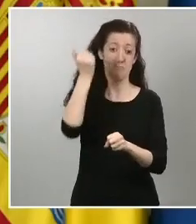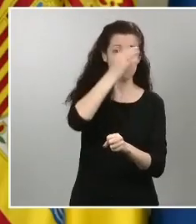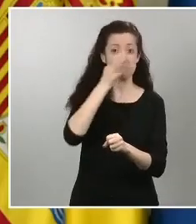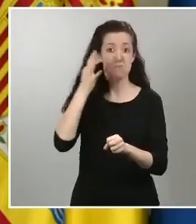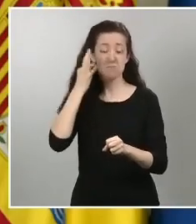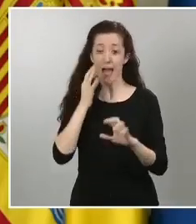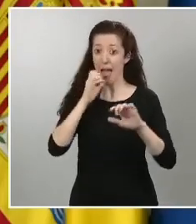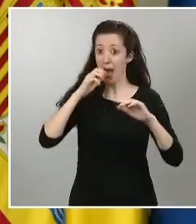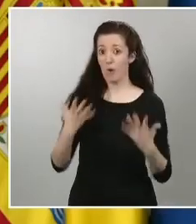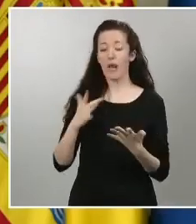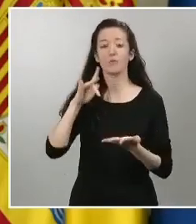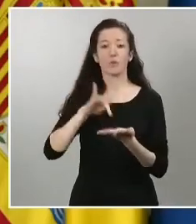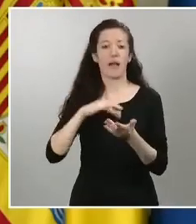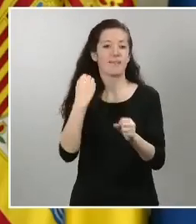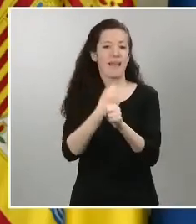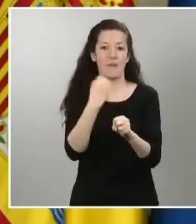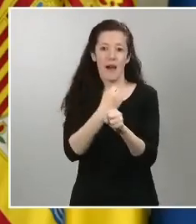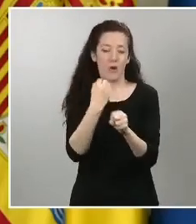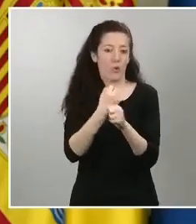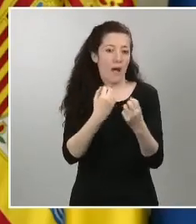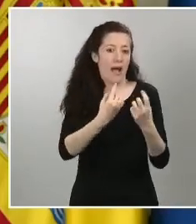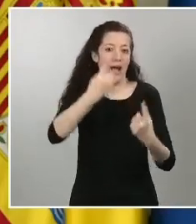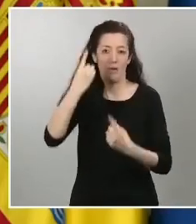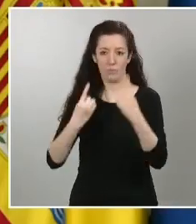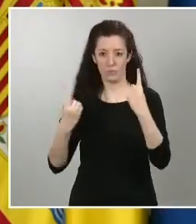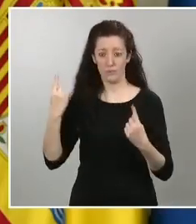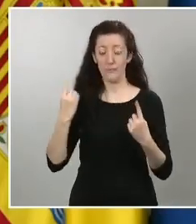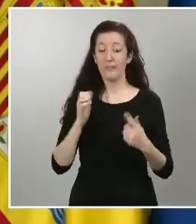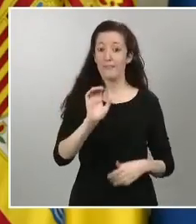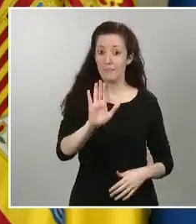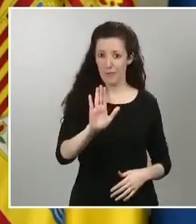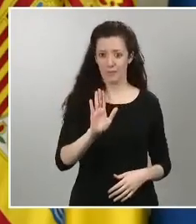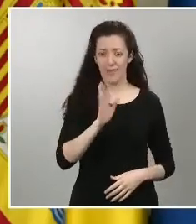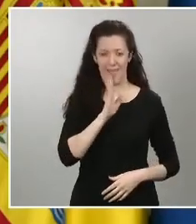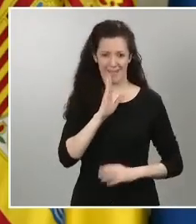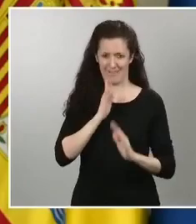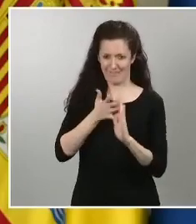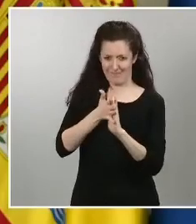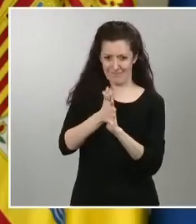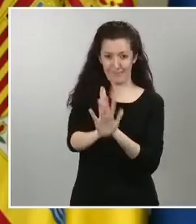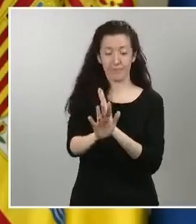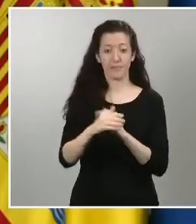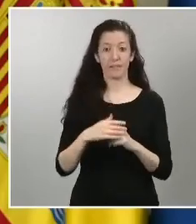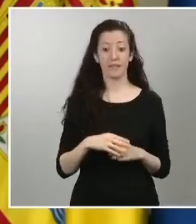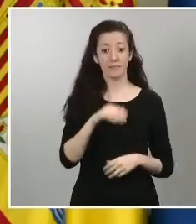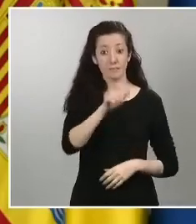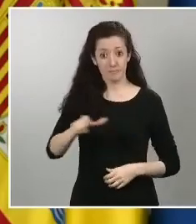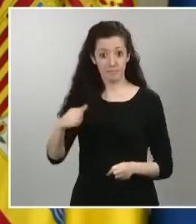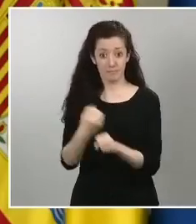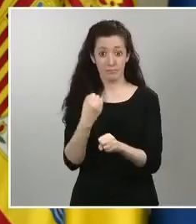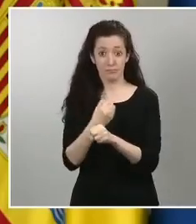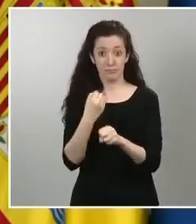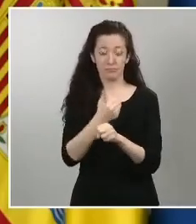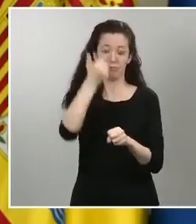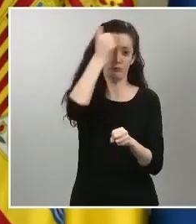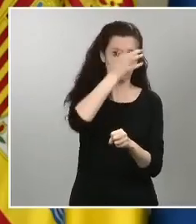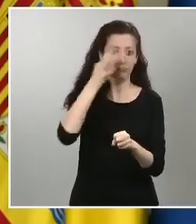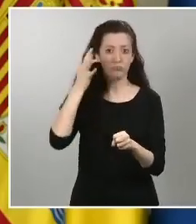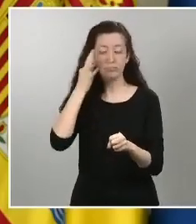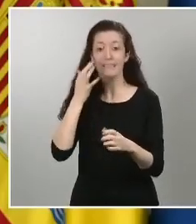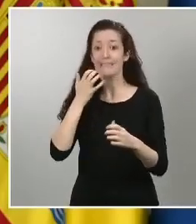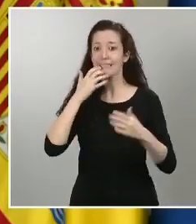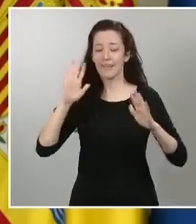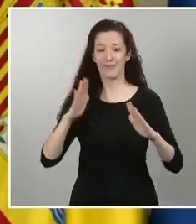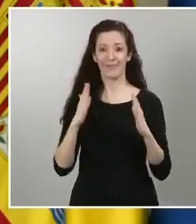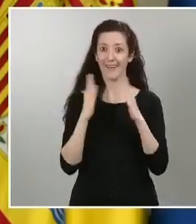aplicar como hemos dicho ya para esos trabajadores y trabajadoras que desarrollan su trabajo a distancia o bien por